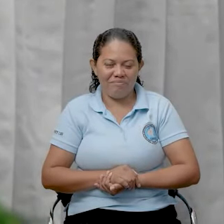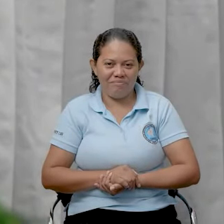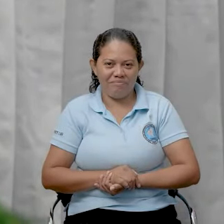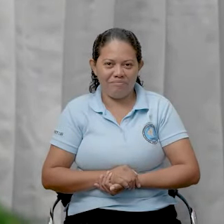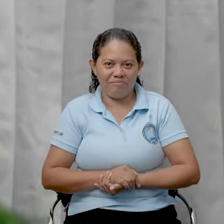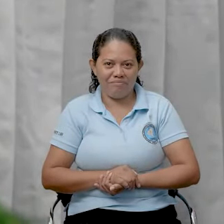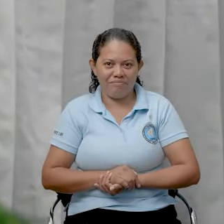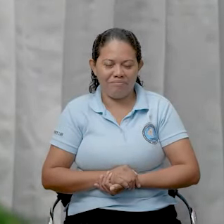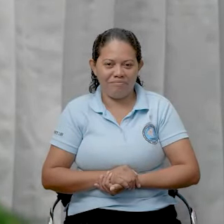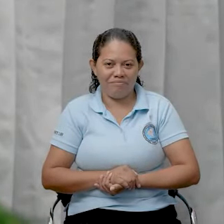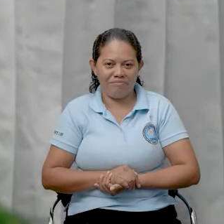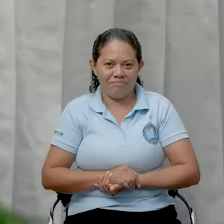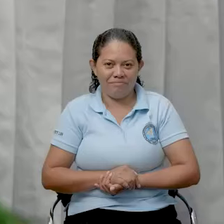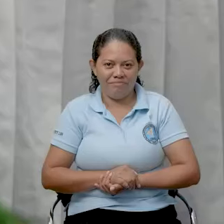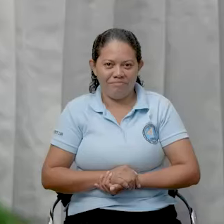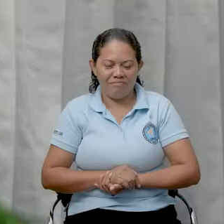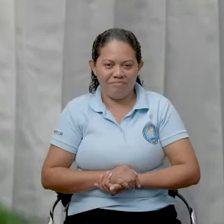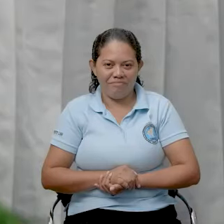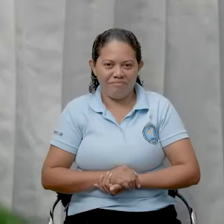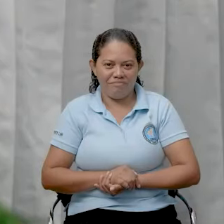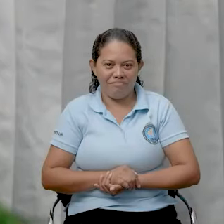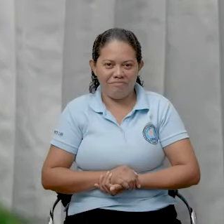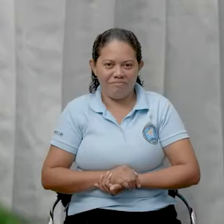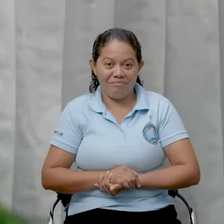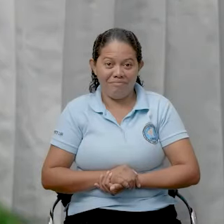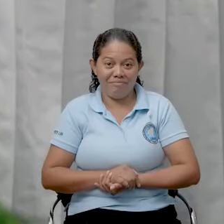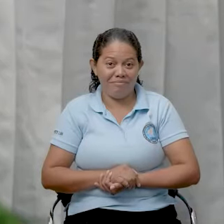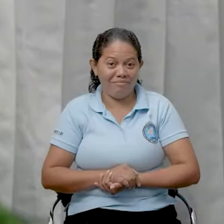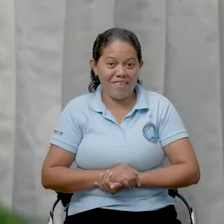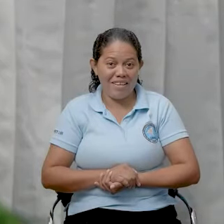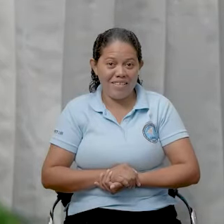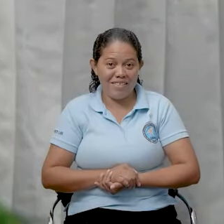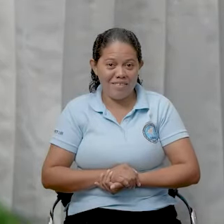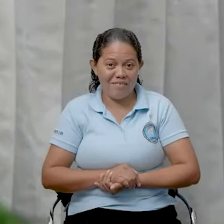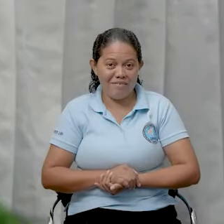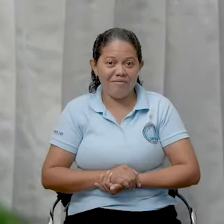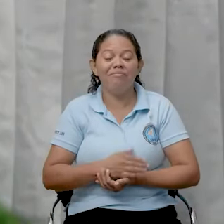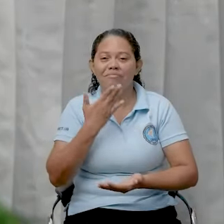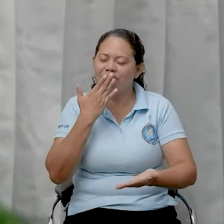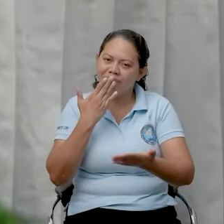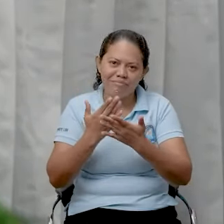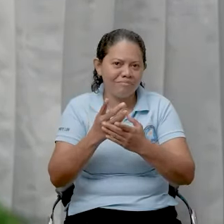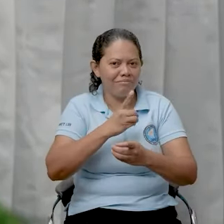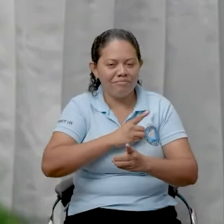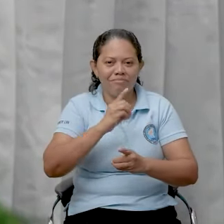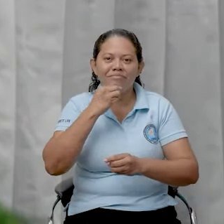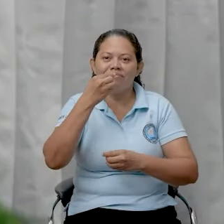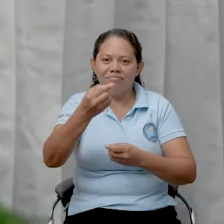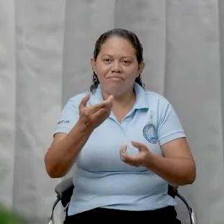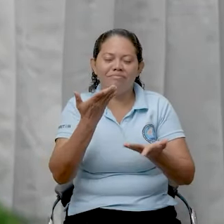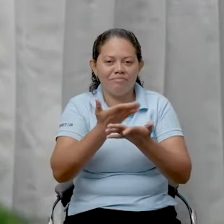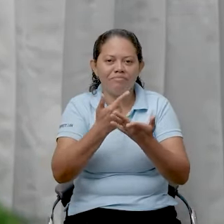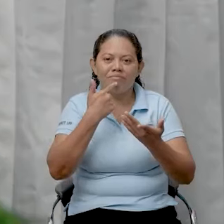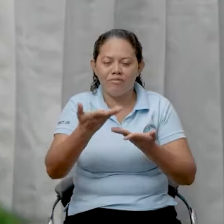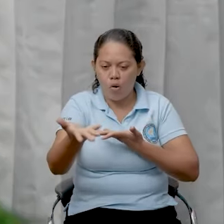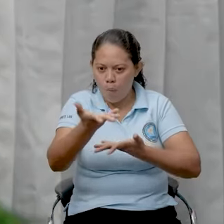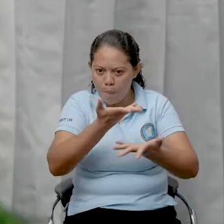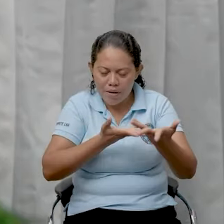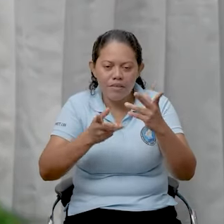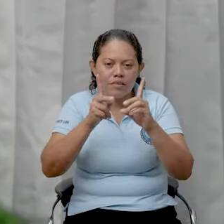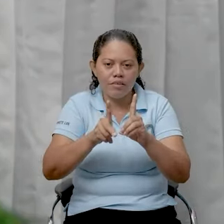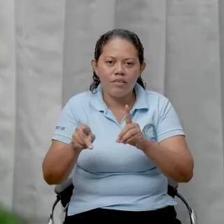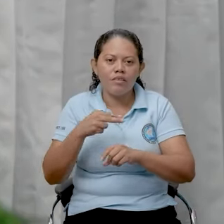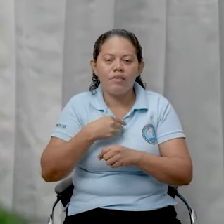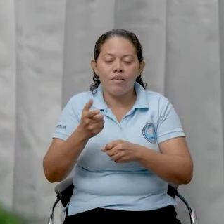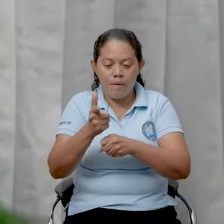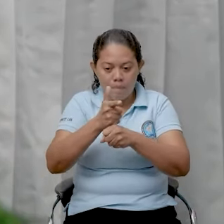González, por compartirnos